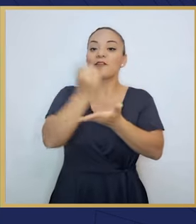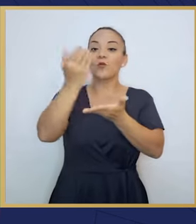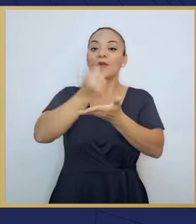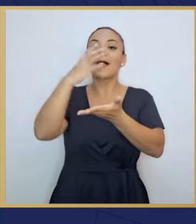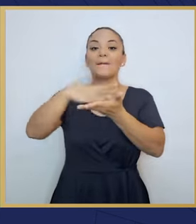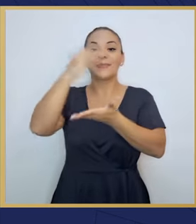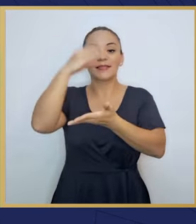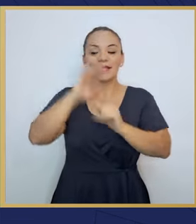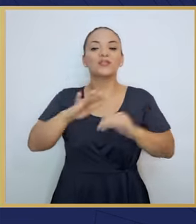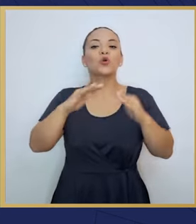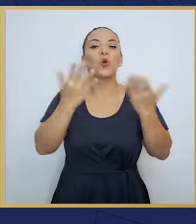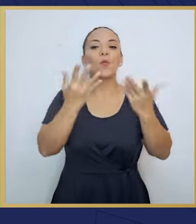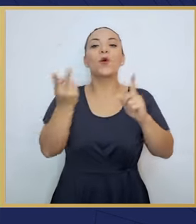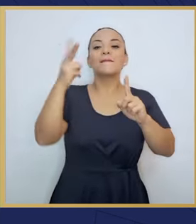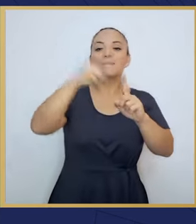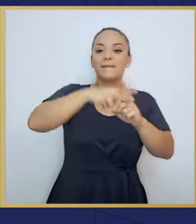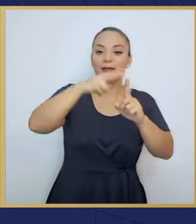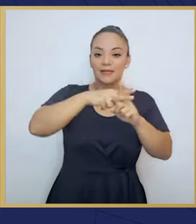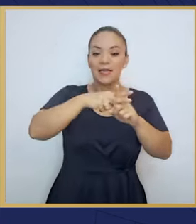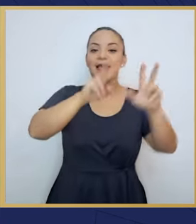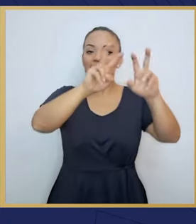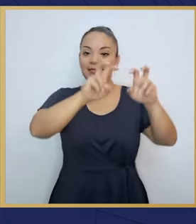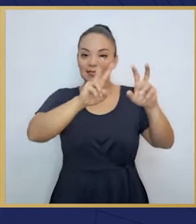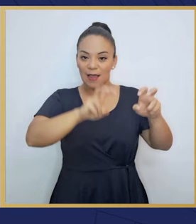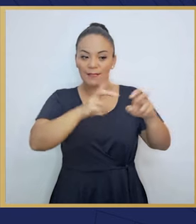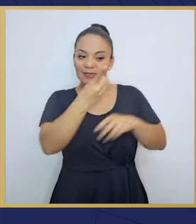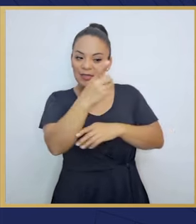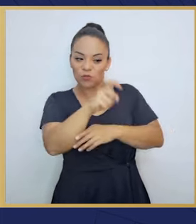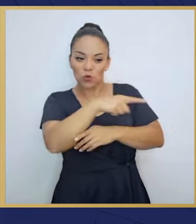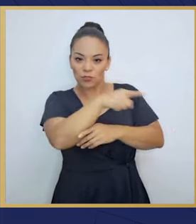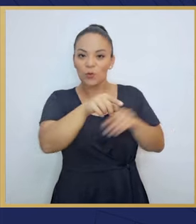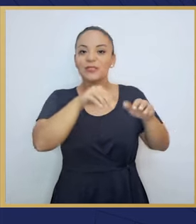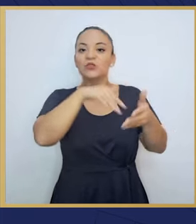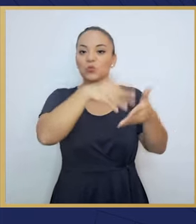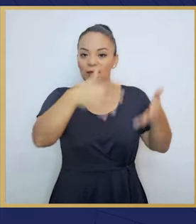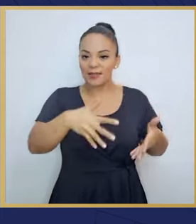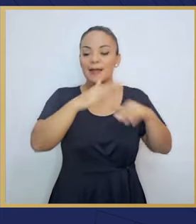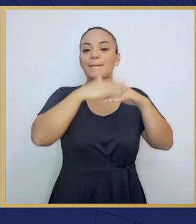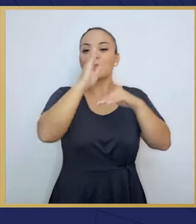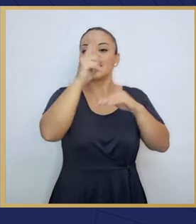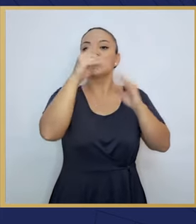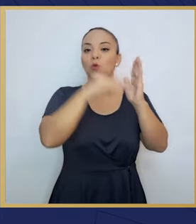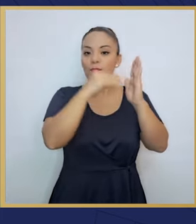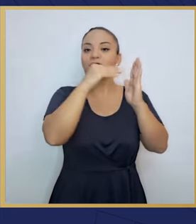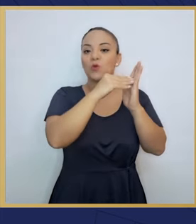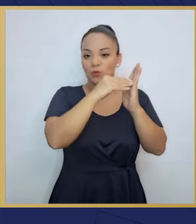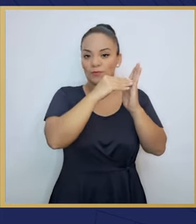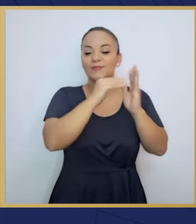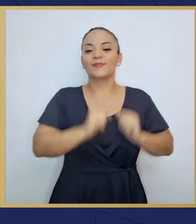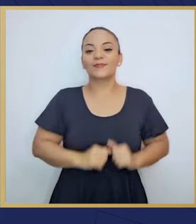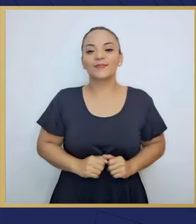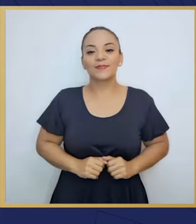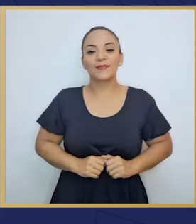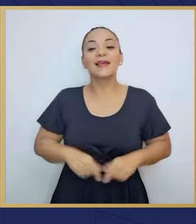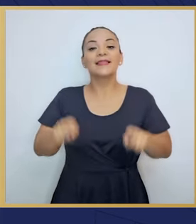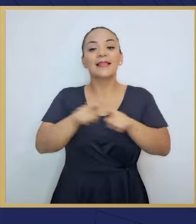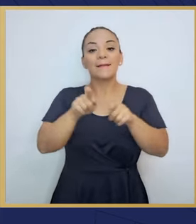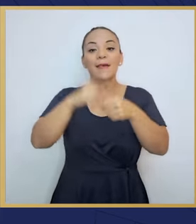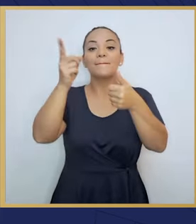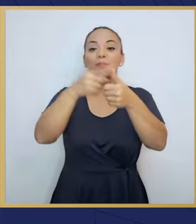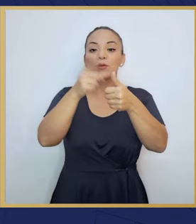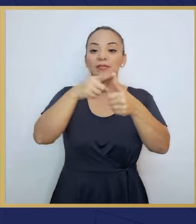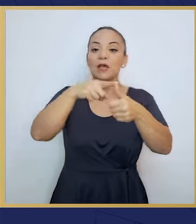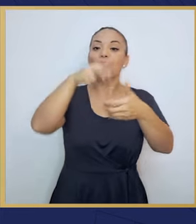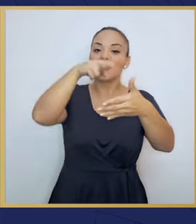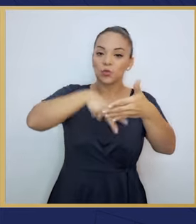aprendizajes. Mediante la implementación de pruebas comprensibles diagnósticas a más de un millón de estudiantes, hemos